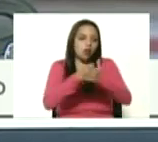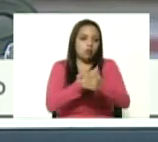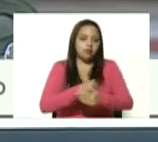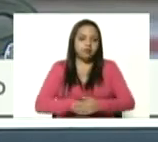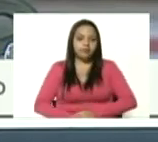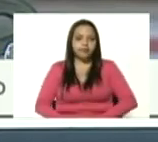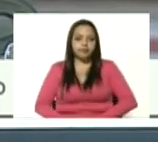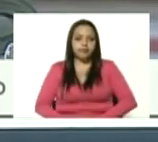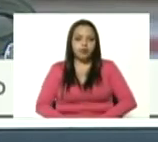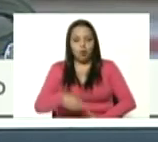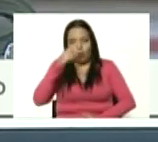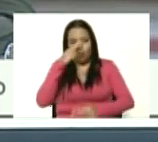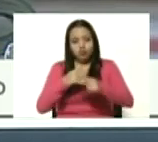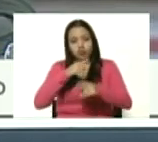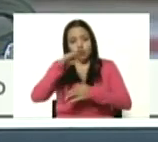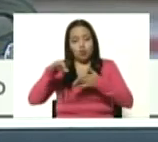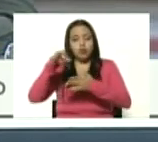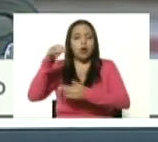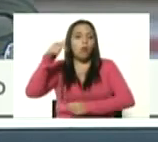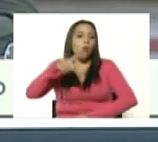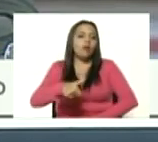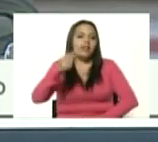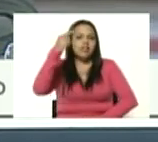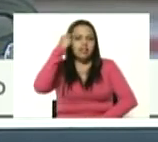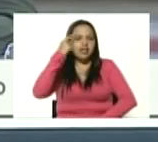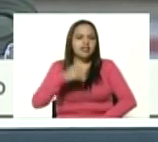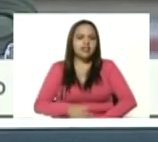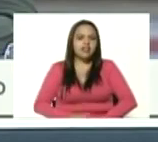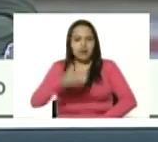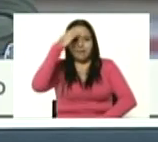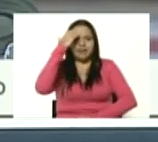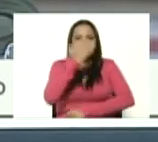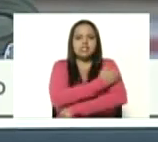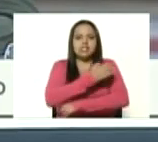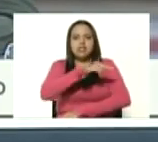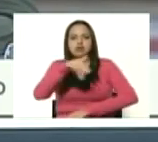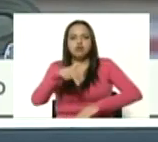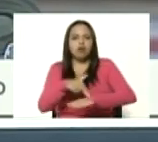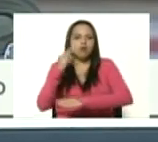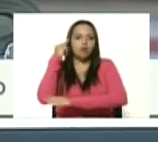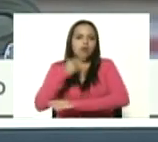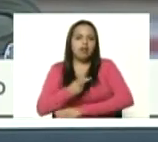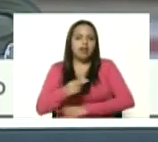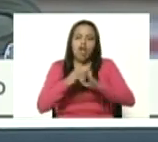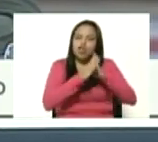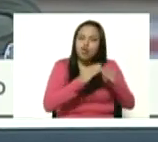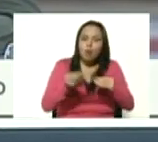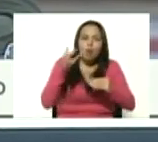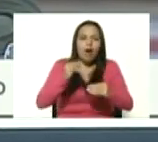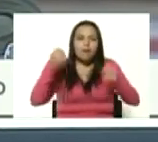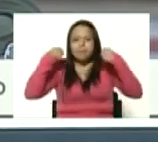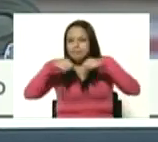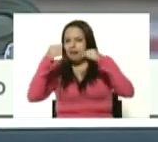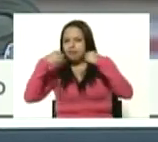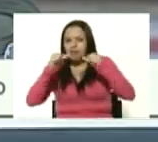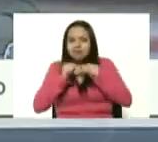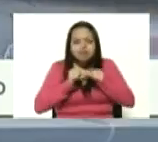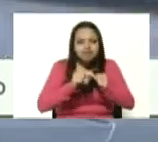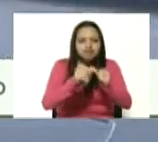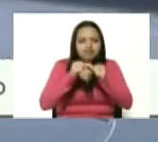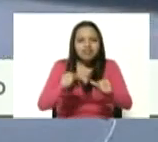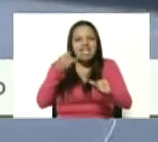la milicia prácticamente está en todo está en las labores de entrenamiento permanente y de